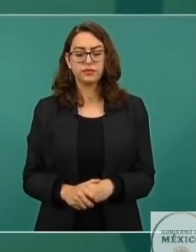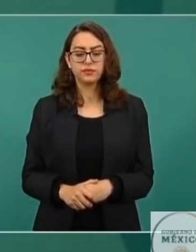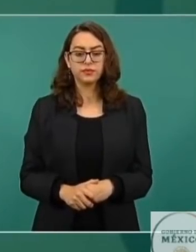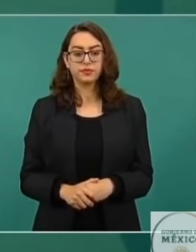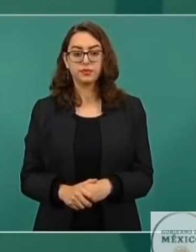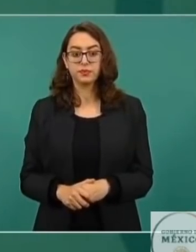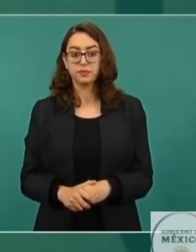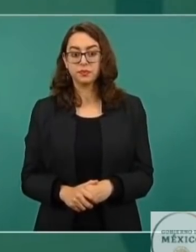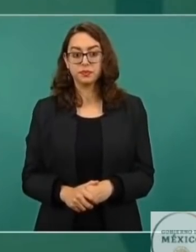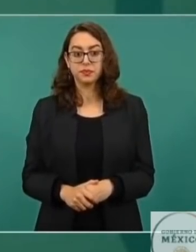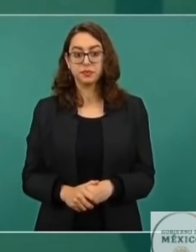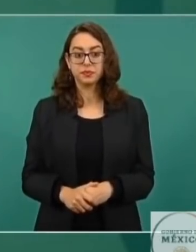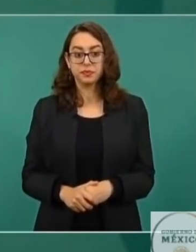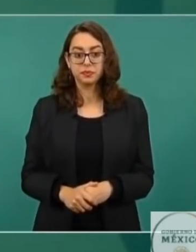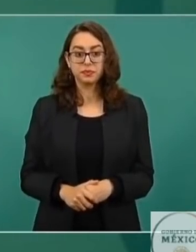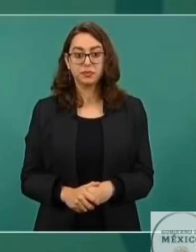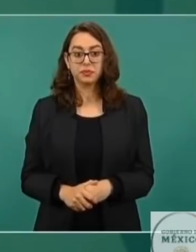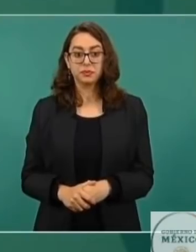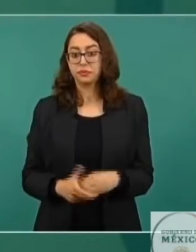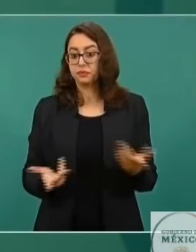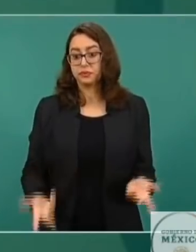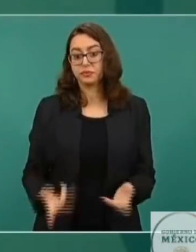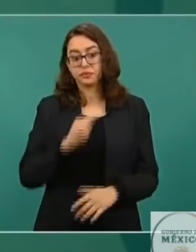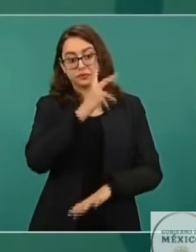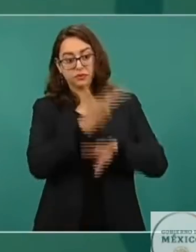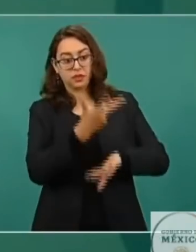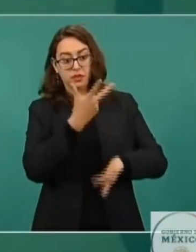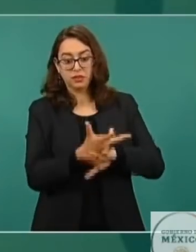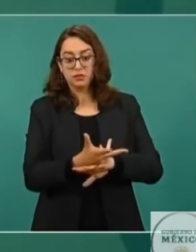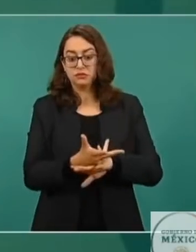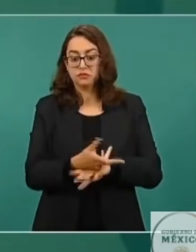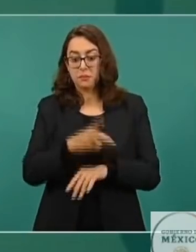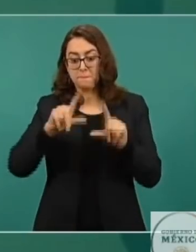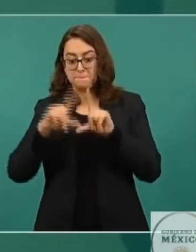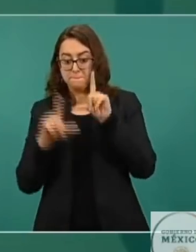somos el socio comercial más importante de Estados Unidos.